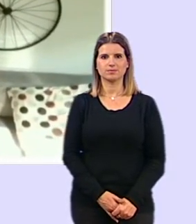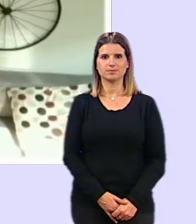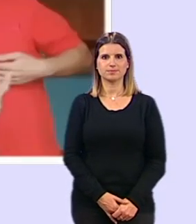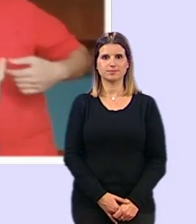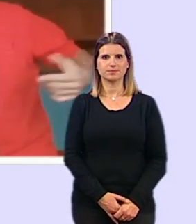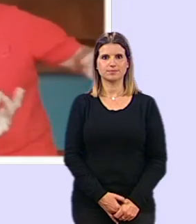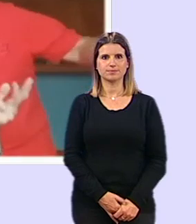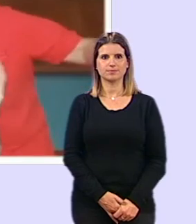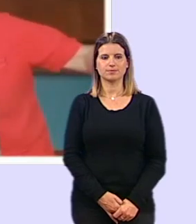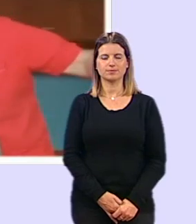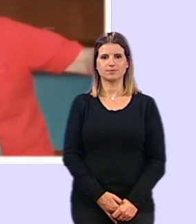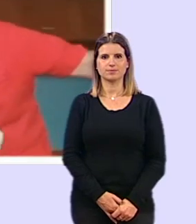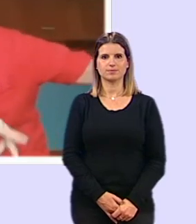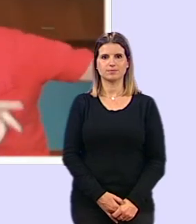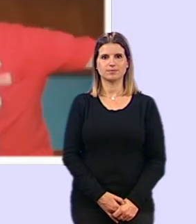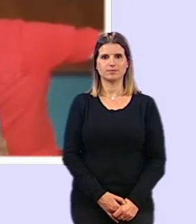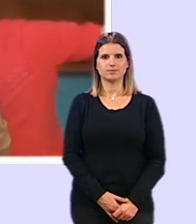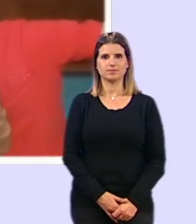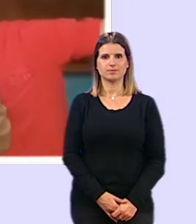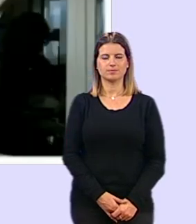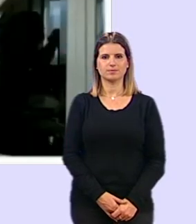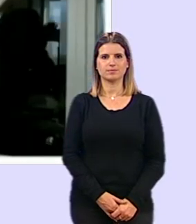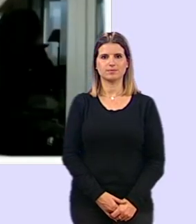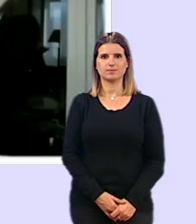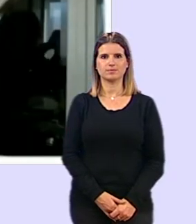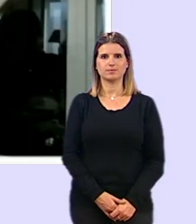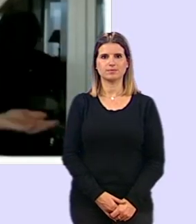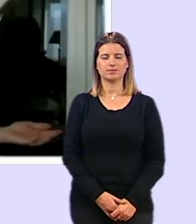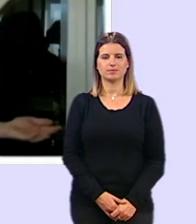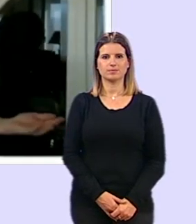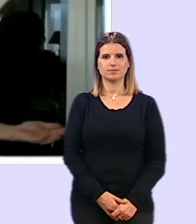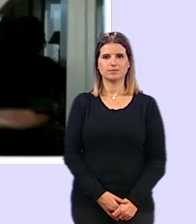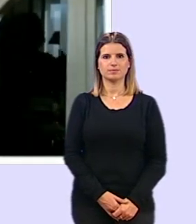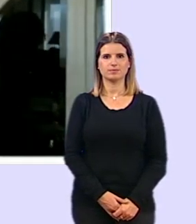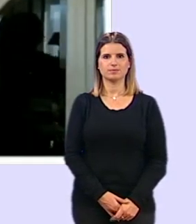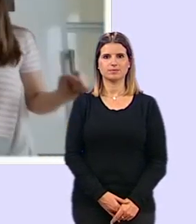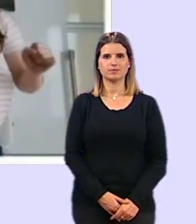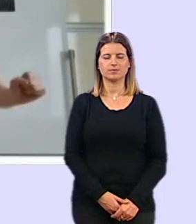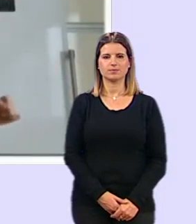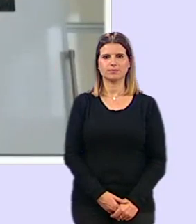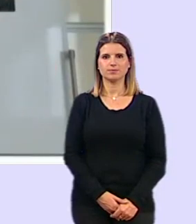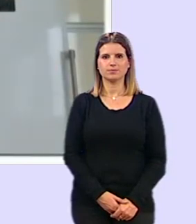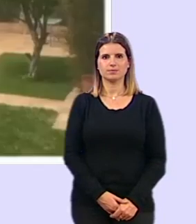intento vamos a escribir lo mejor yo contigo tú conmigo